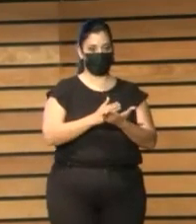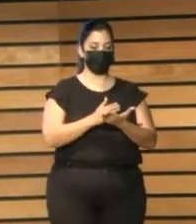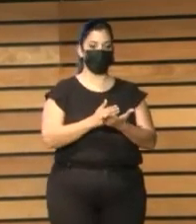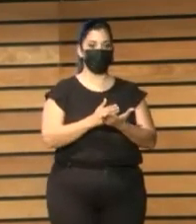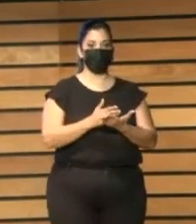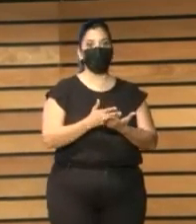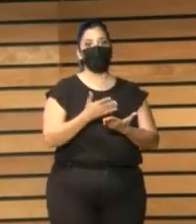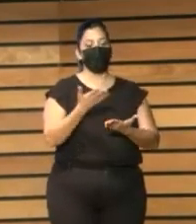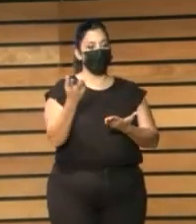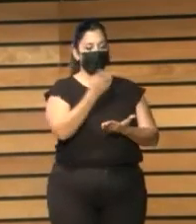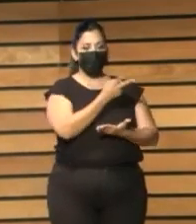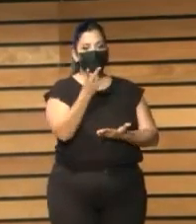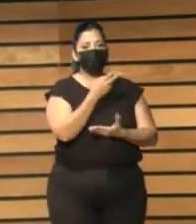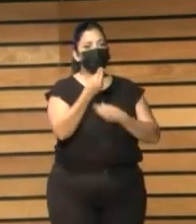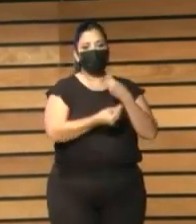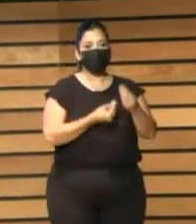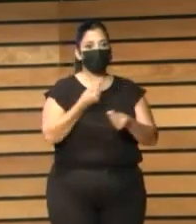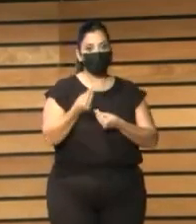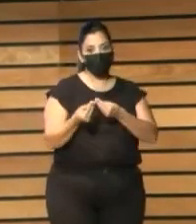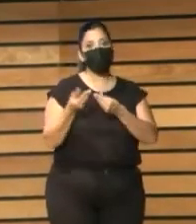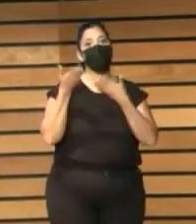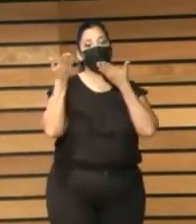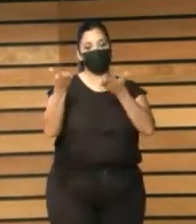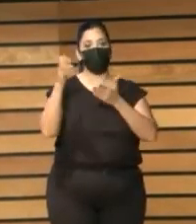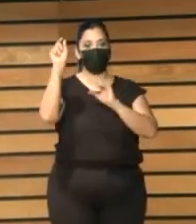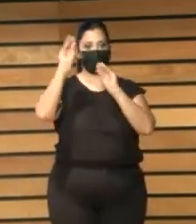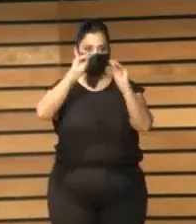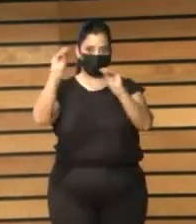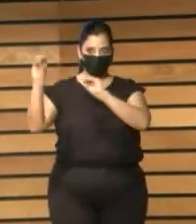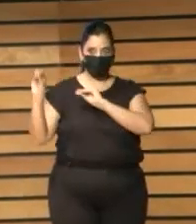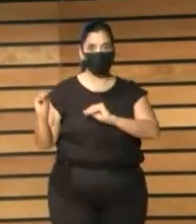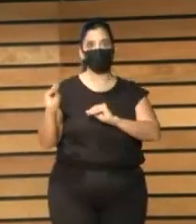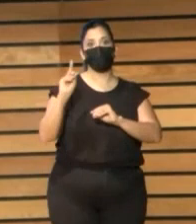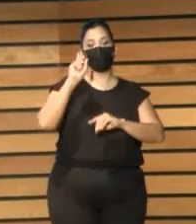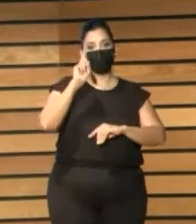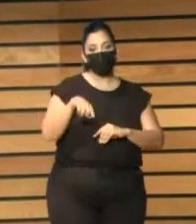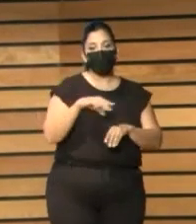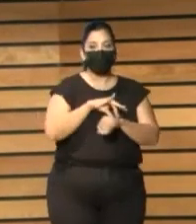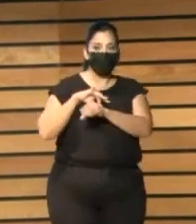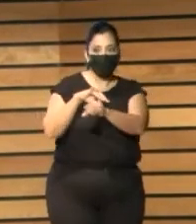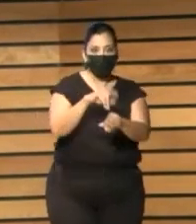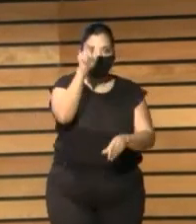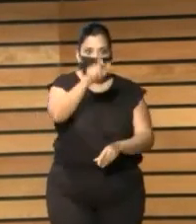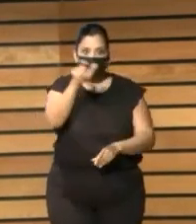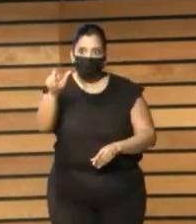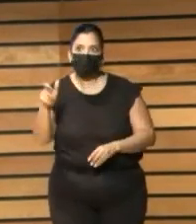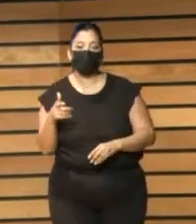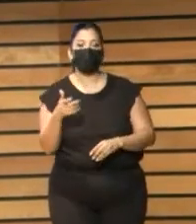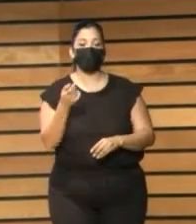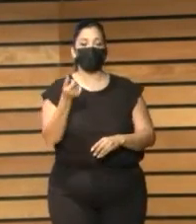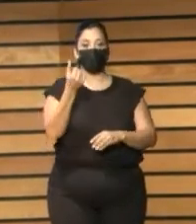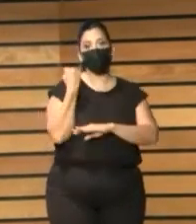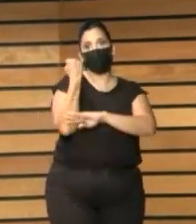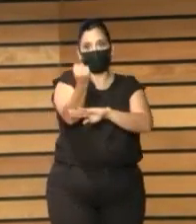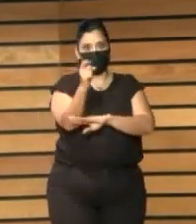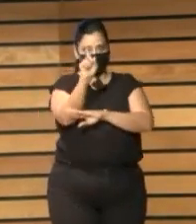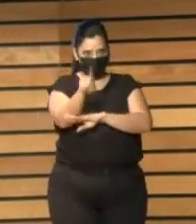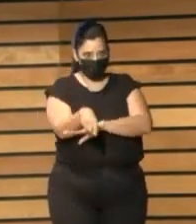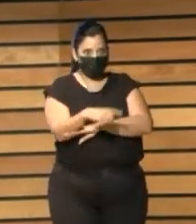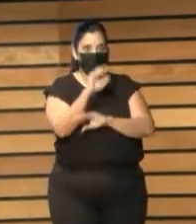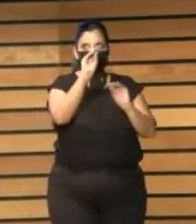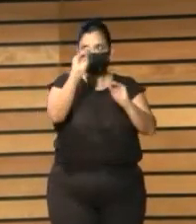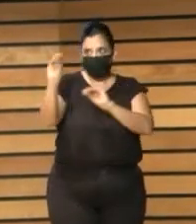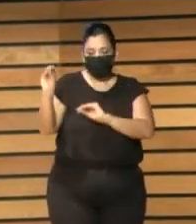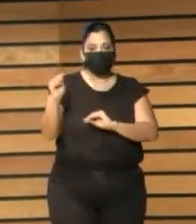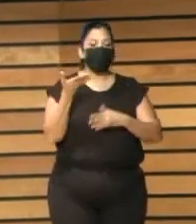digital, para acompañar y mentorizar estas formaciones y el desarrollo de las actividades. También un equipo de apoyo en la plataforma de aprendizaje,